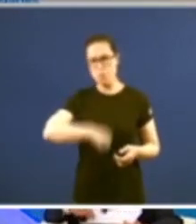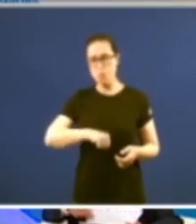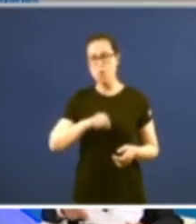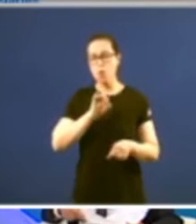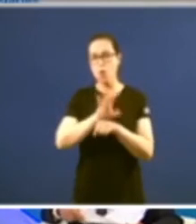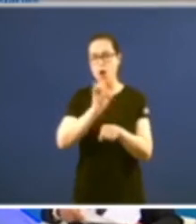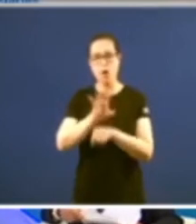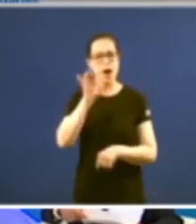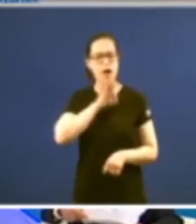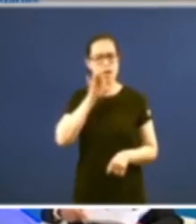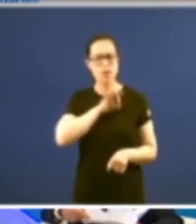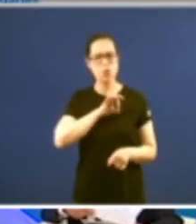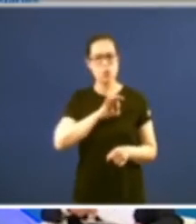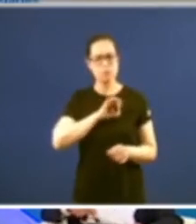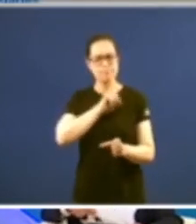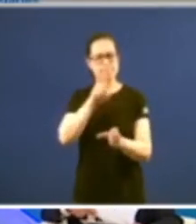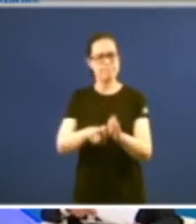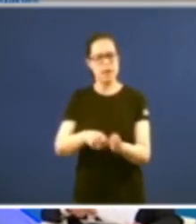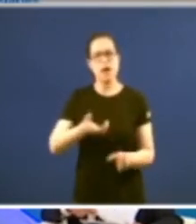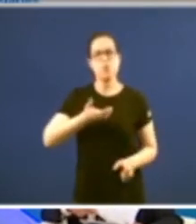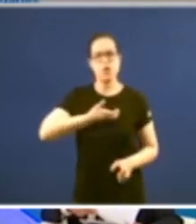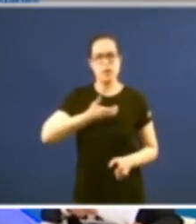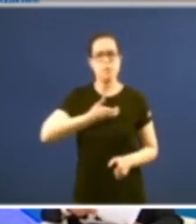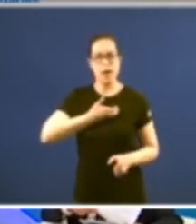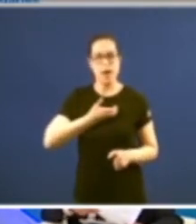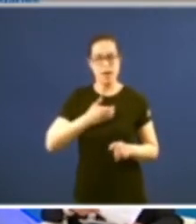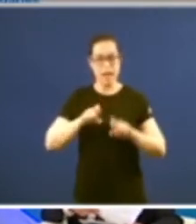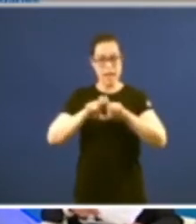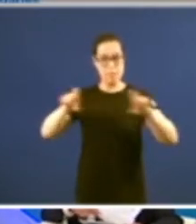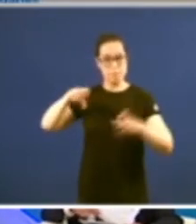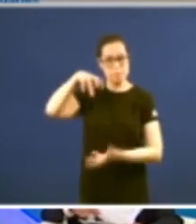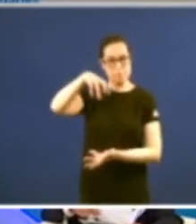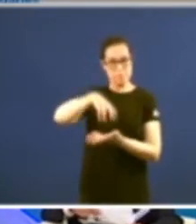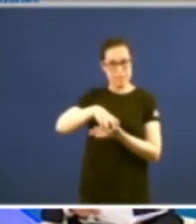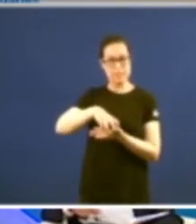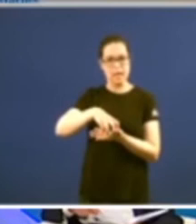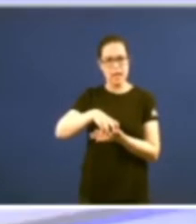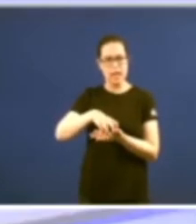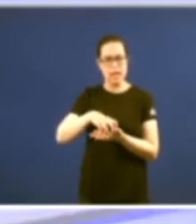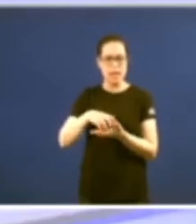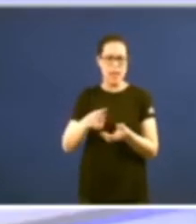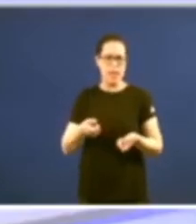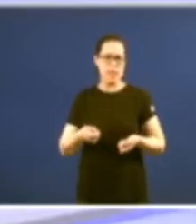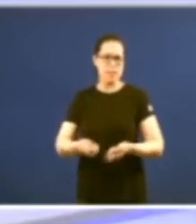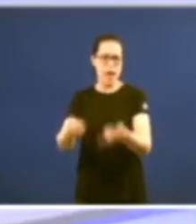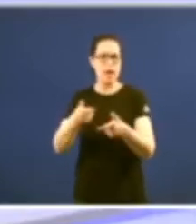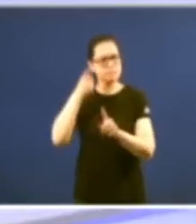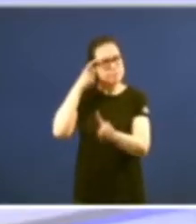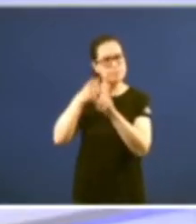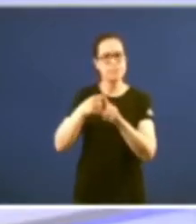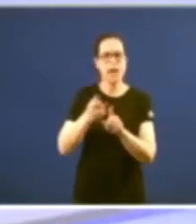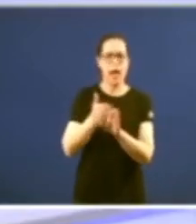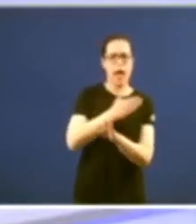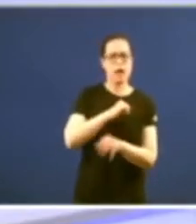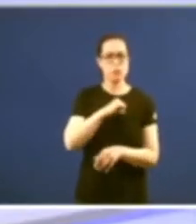decisión da corporación municipal de ceder parte das os instalacións de razón para os inicios dunha preautonomía tan feble de medios que